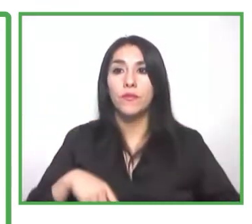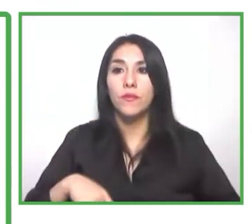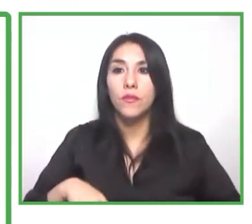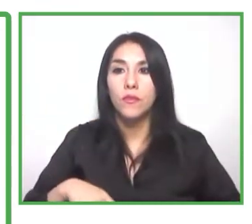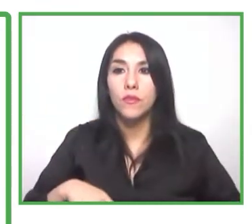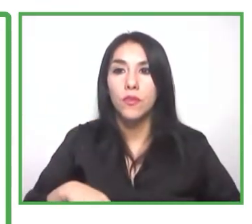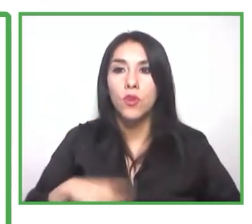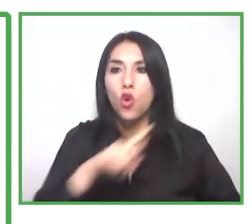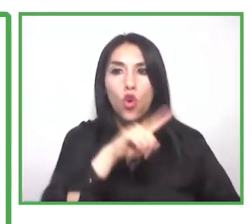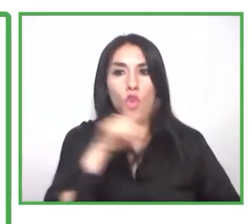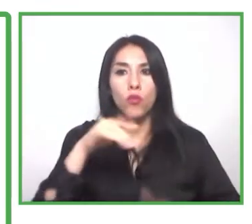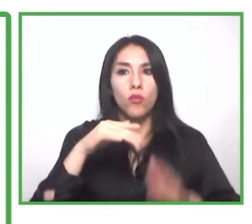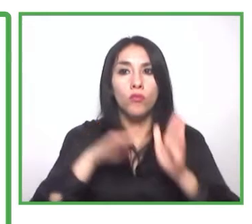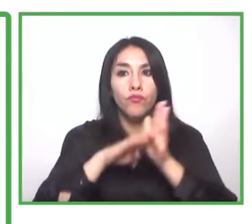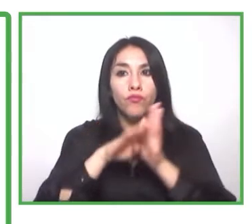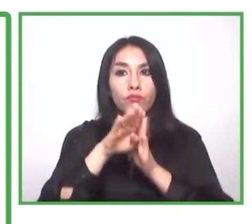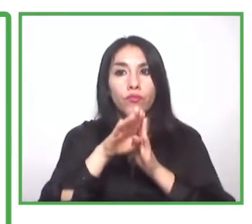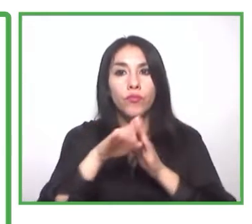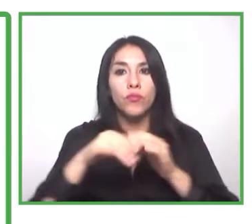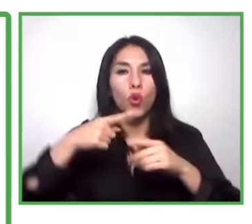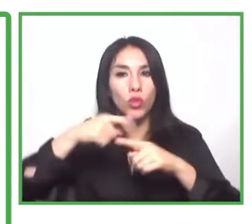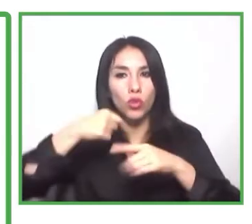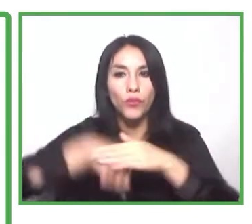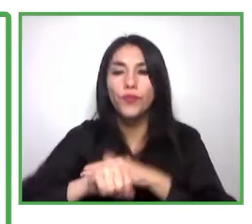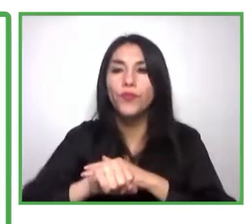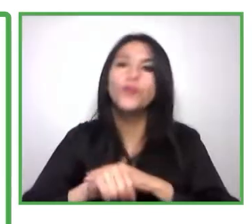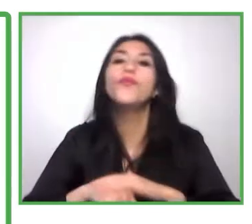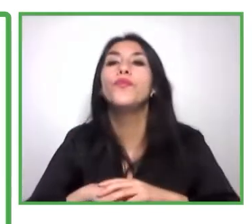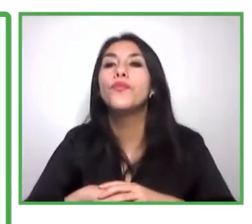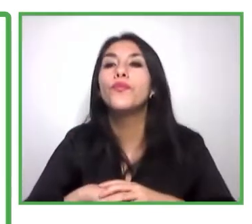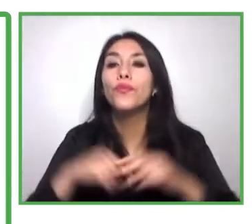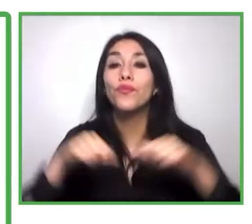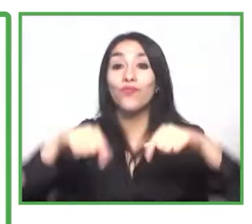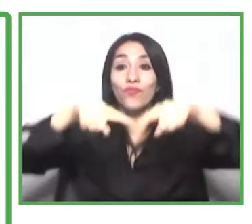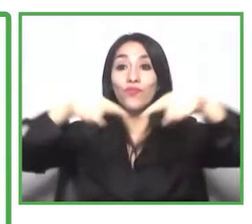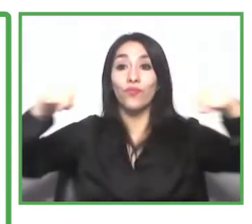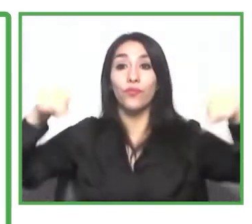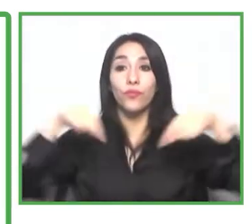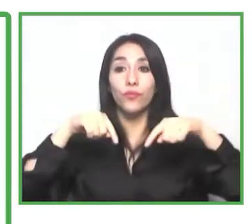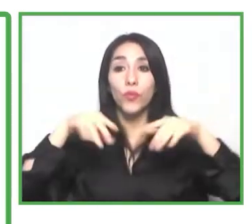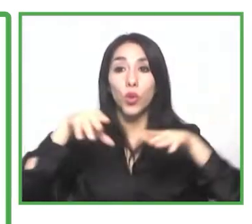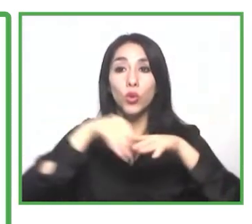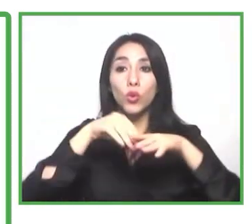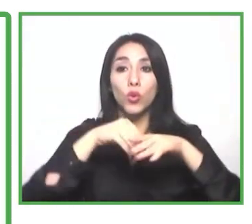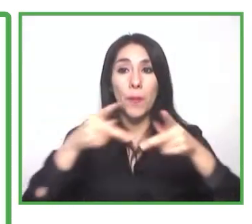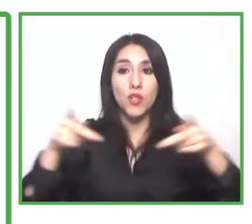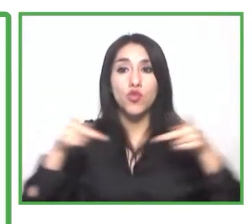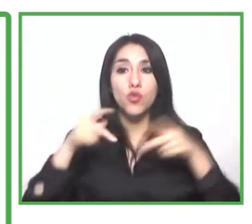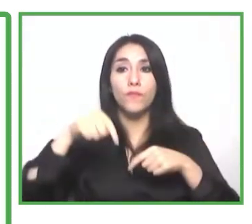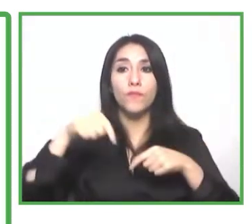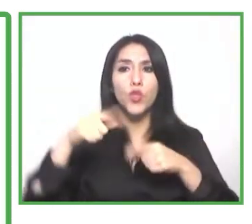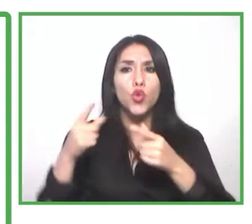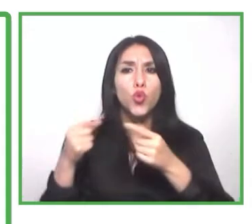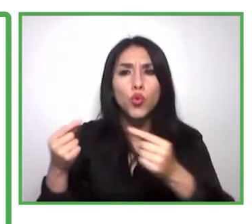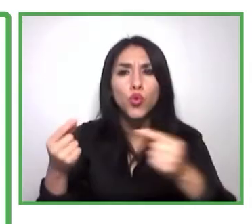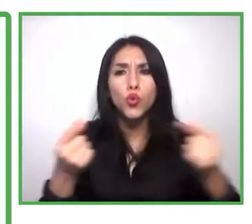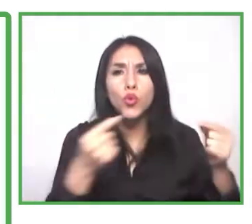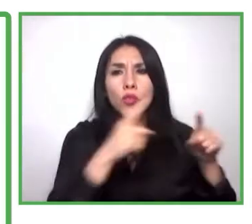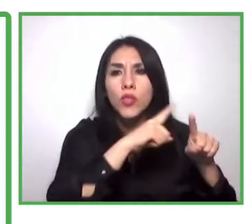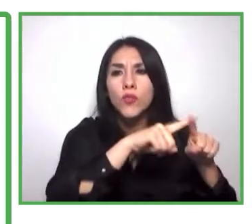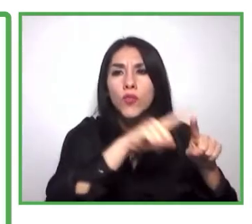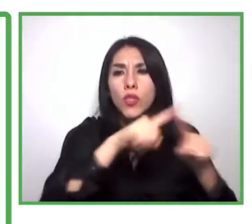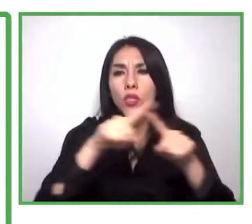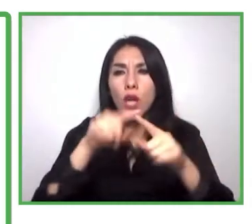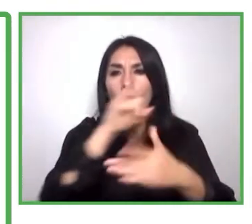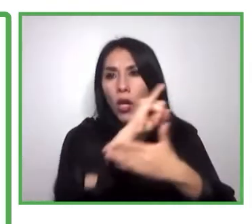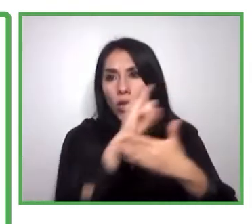inclusión laboral, hoy en día desarrollamos una serie de alternativas que van desde el